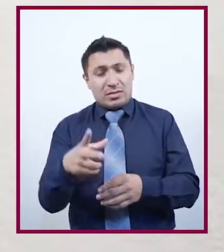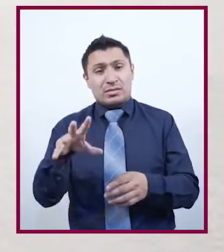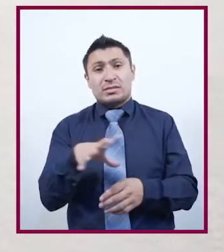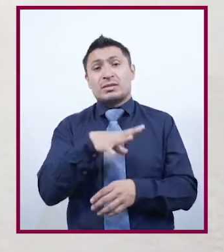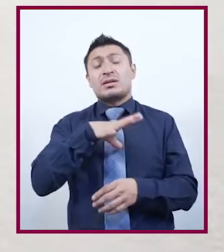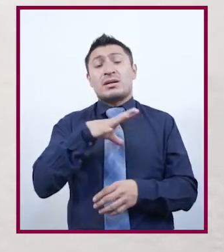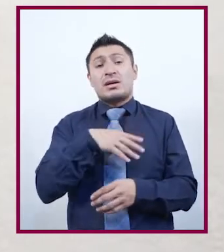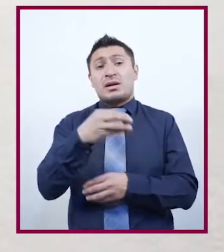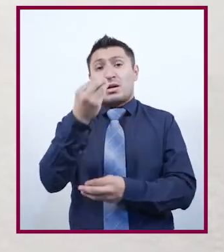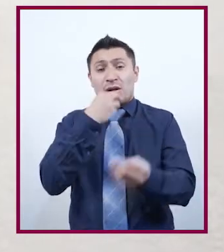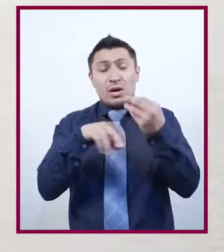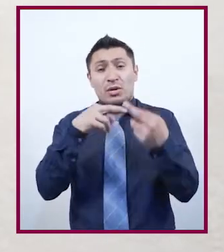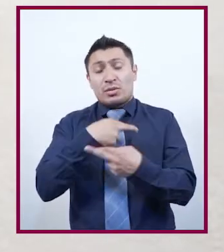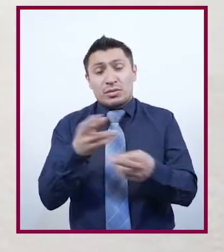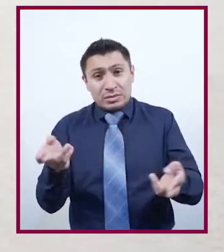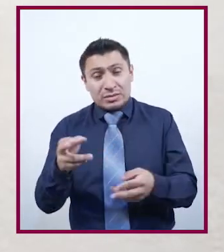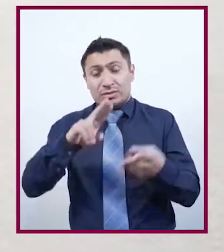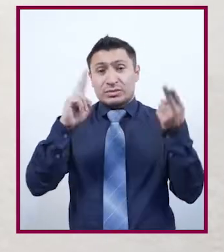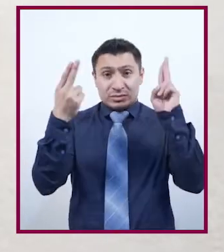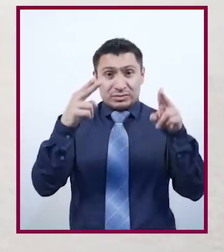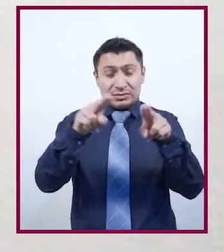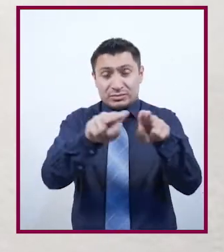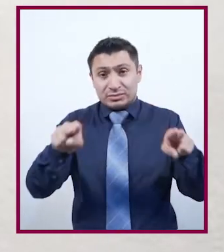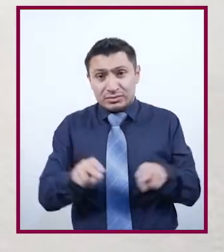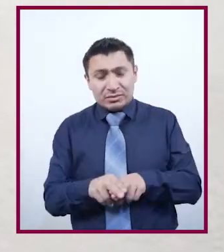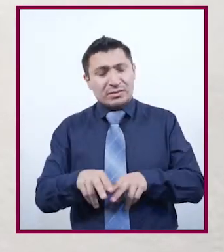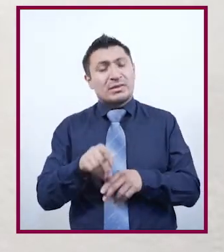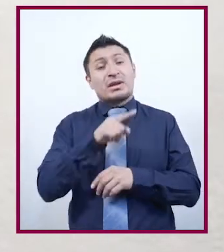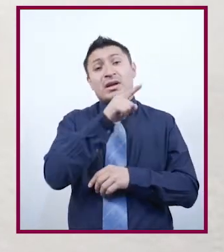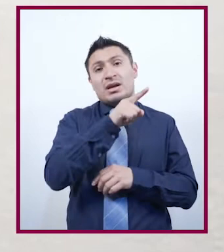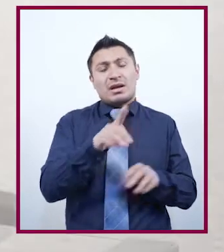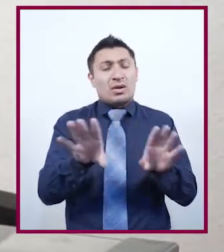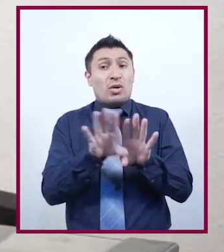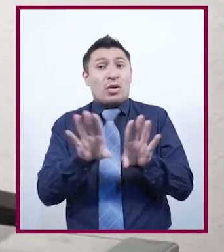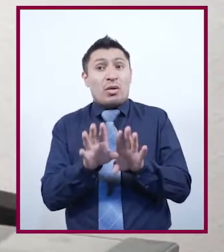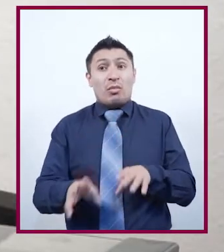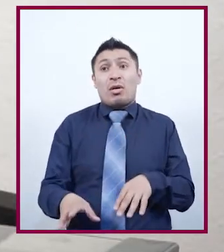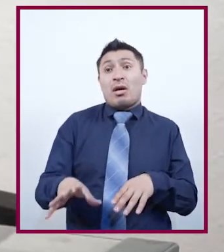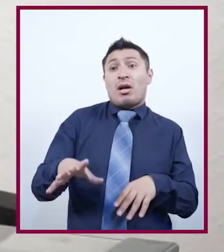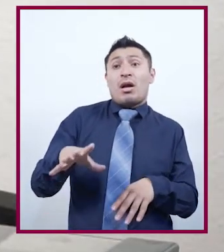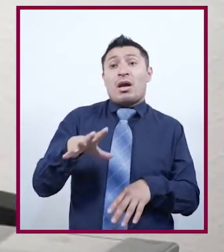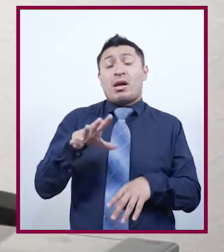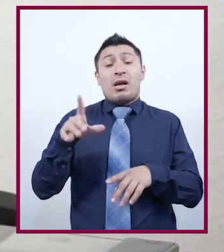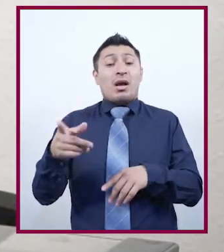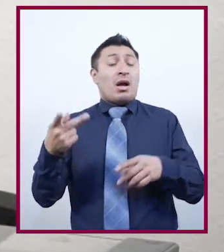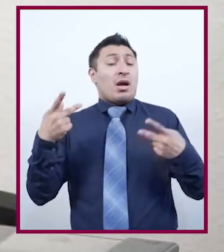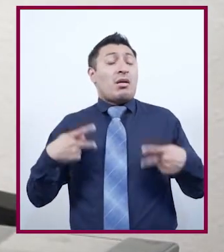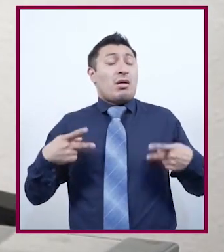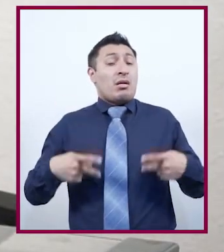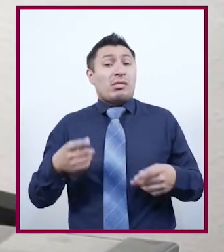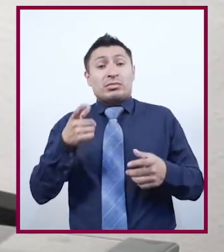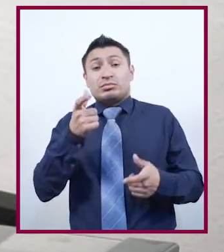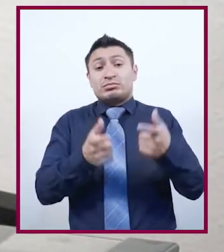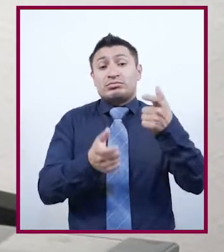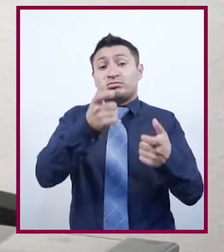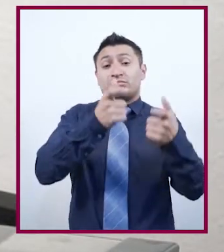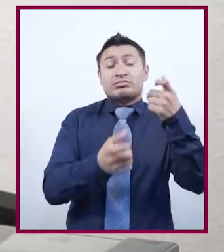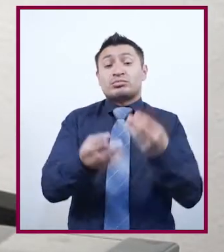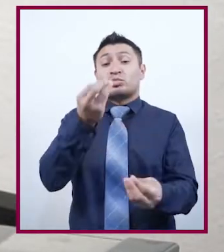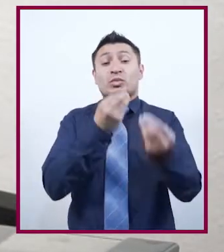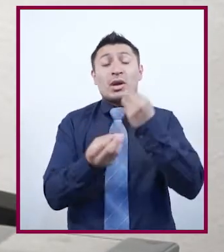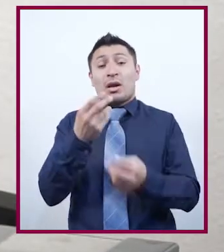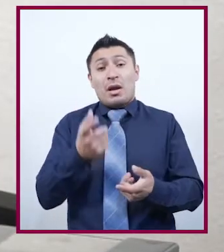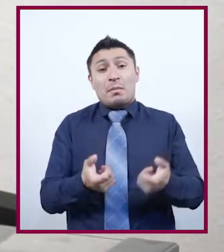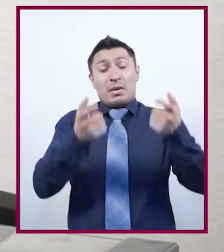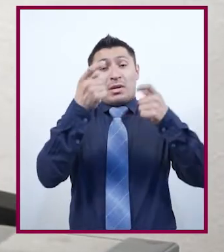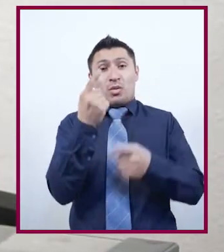la concesión del comedor de la Universidad Nacional del Noreste de Corrientes Capital se adjudicó a un hacendado, quien aumentó el